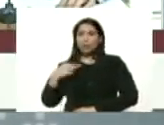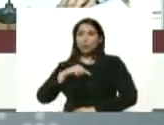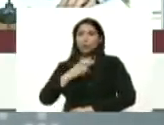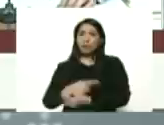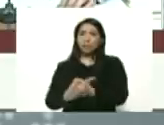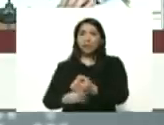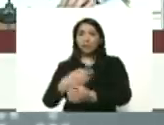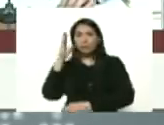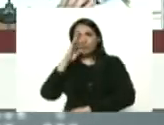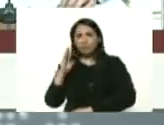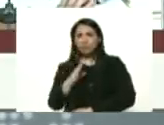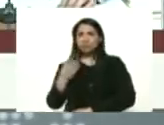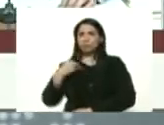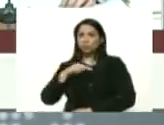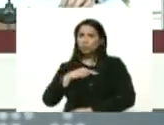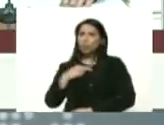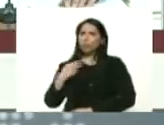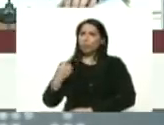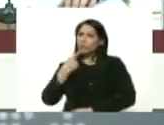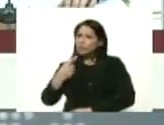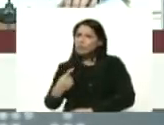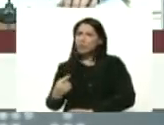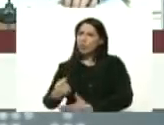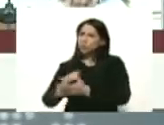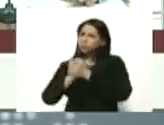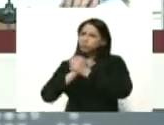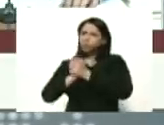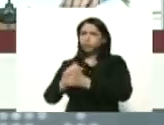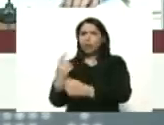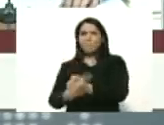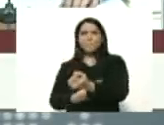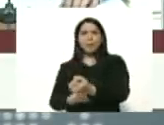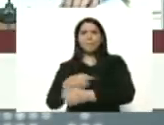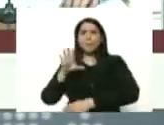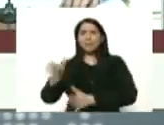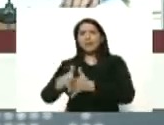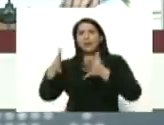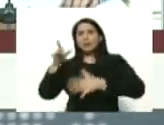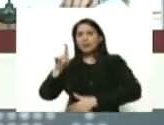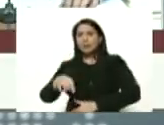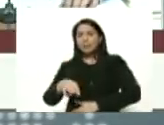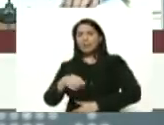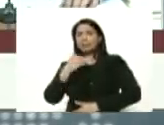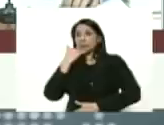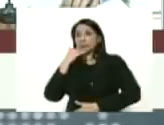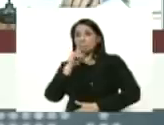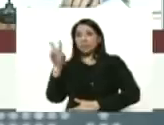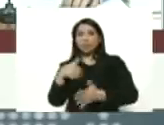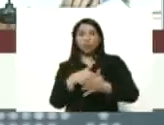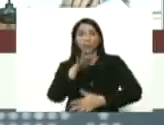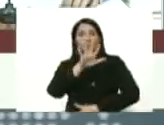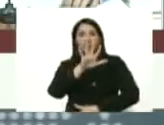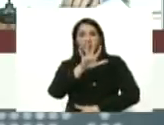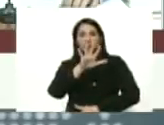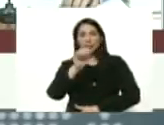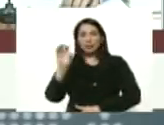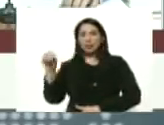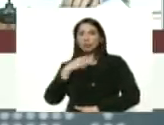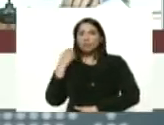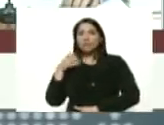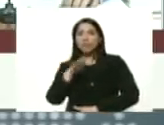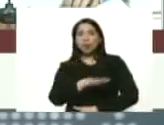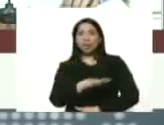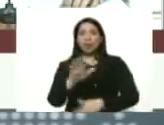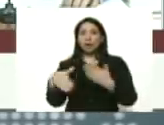Brasil nos consideramos hermanos de la patria grande y ha llegado a veintidós mil quinientos fallecidos